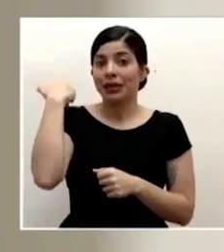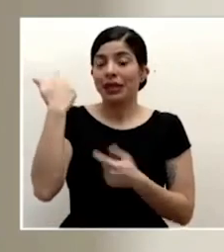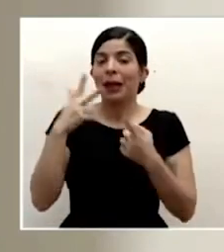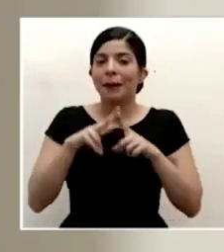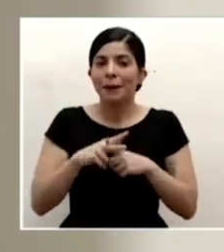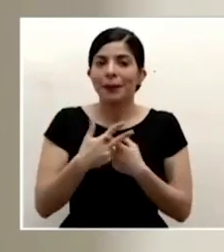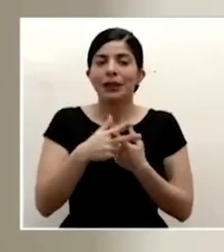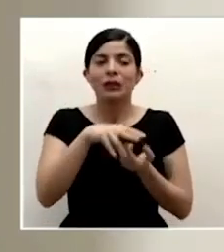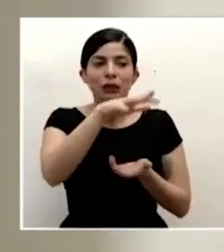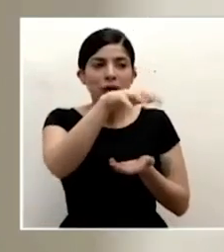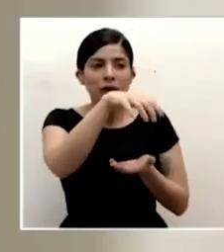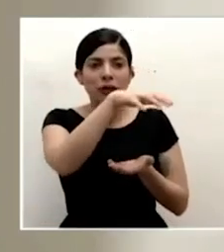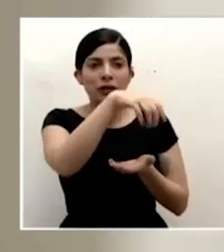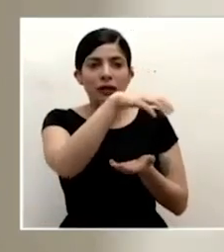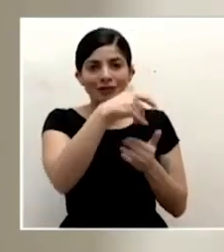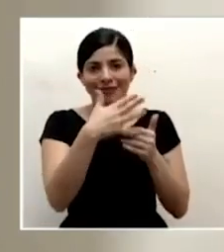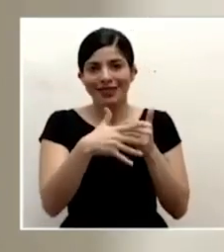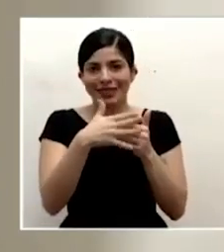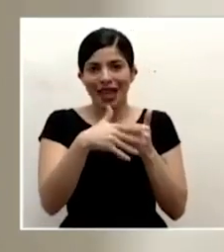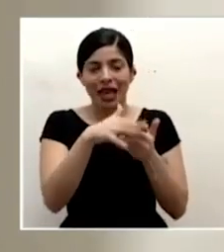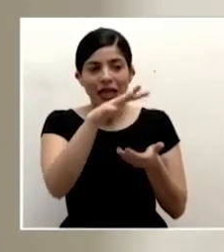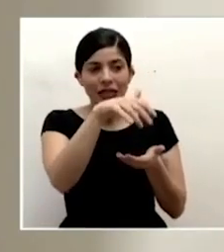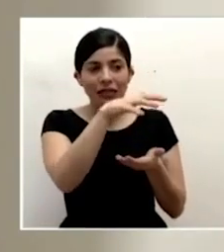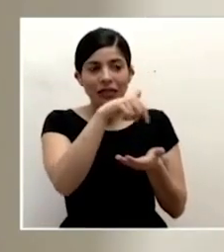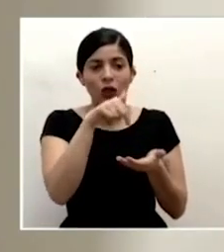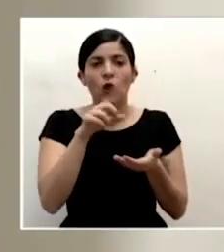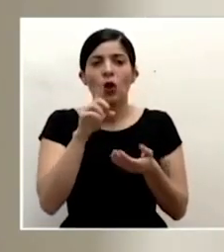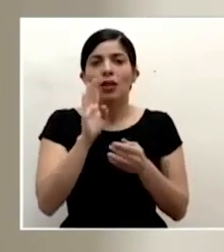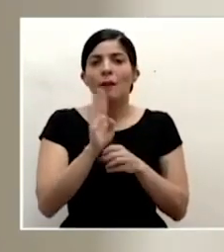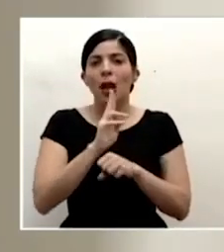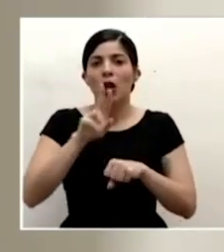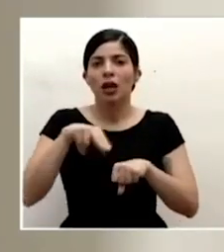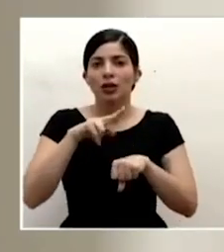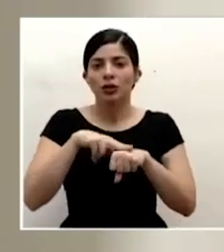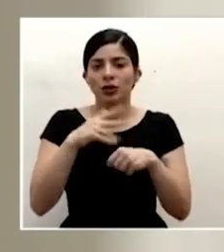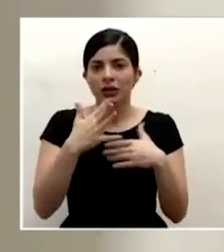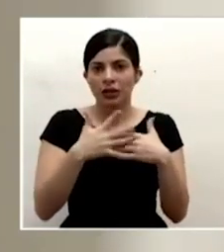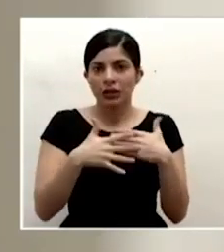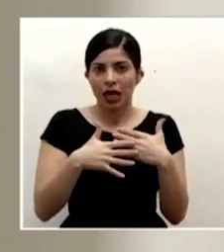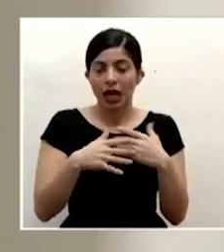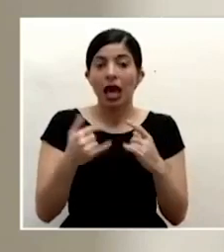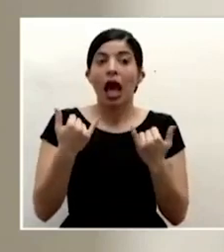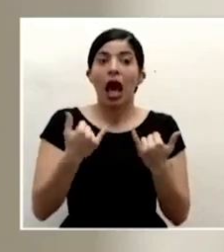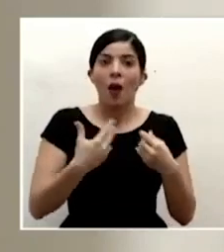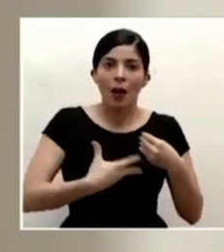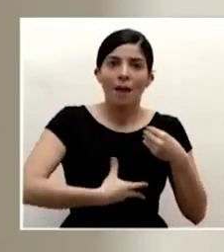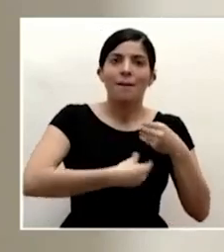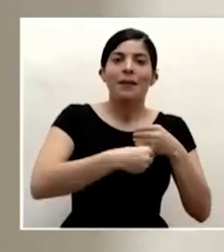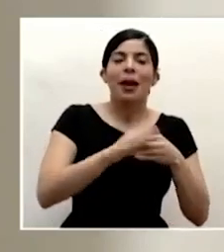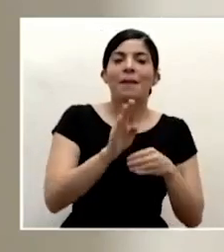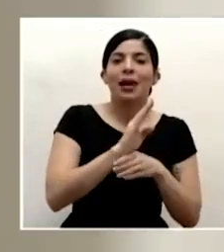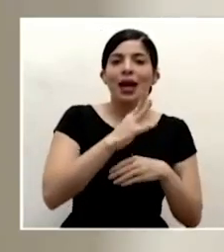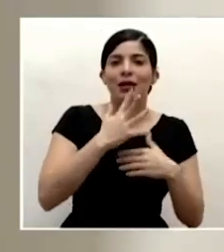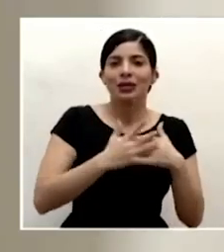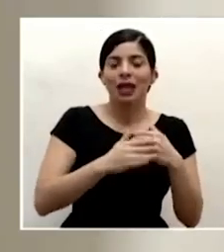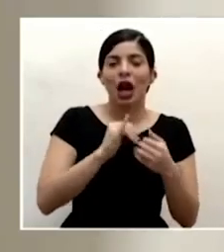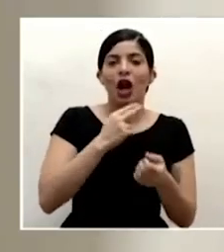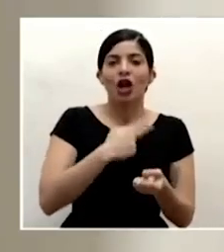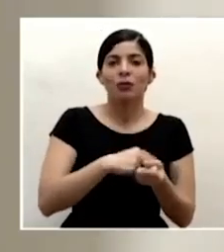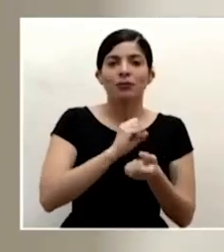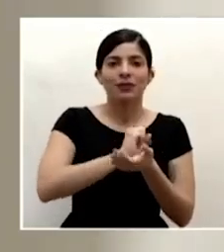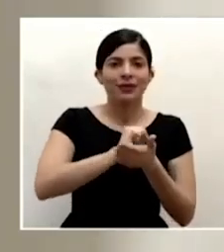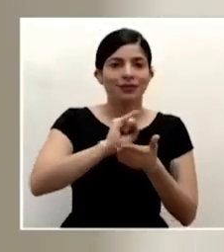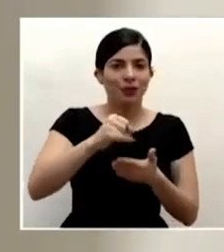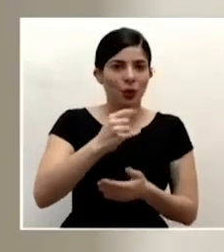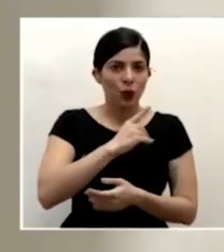plasma en el banco nacional de sangre así que ya se unió el banco de sangre del hospital san juan de dios y también